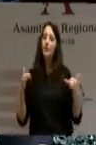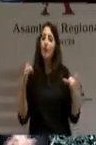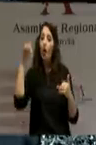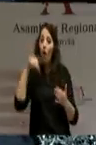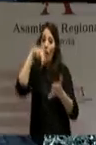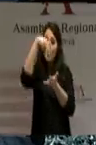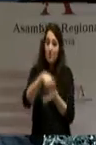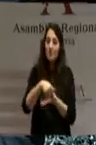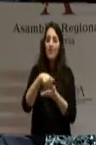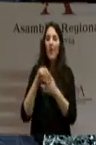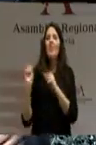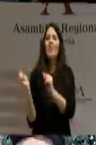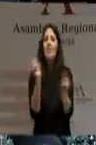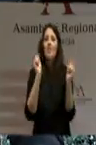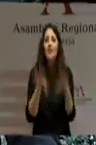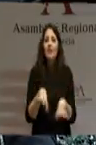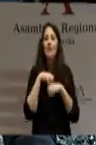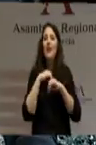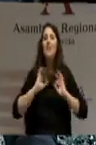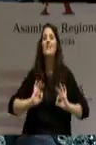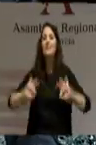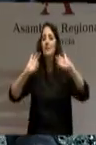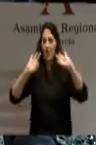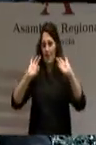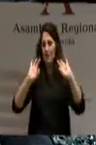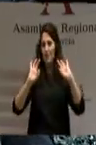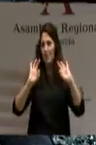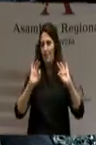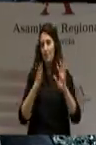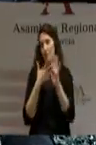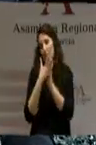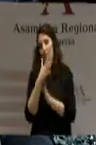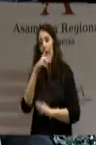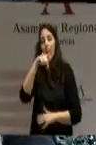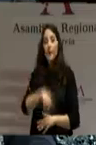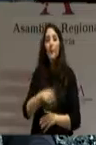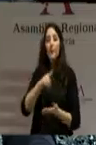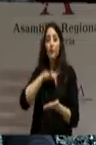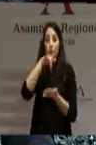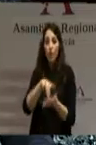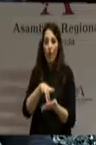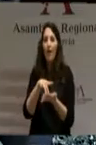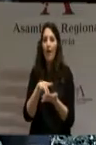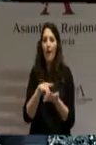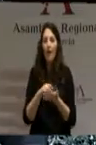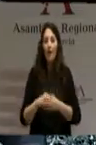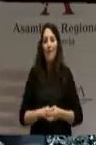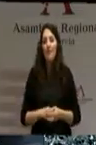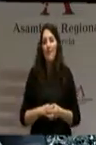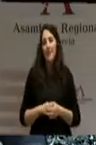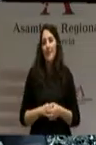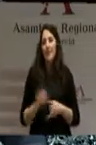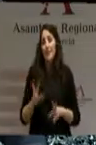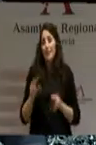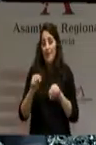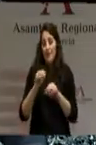esta mañana a un debate de investidura especial, por cuanto se celebra antes del final de un